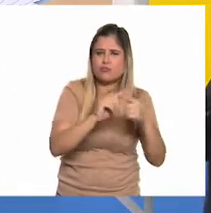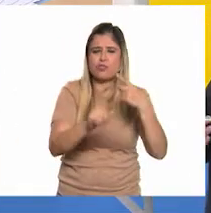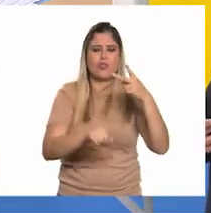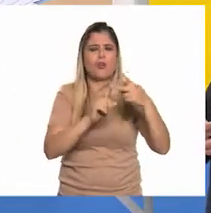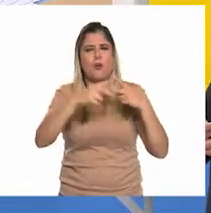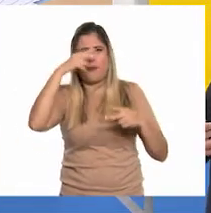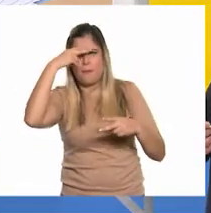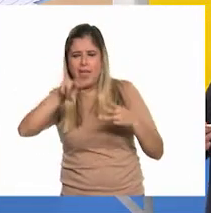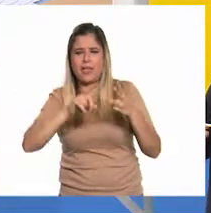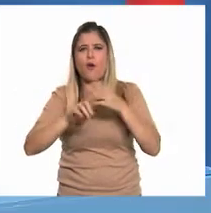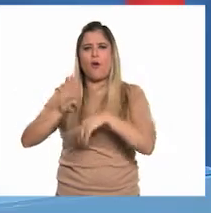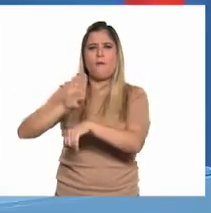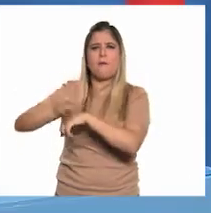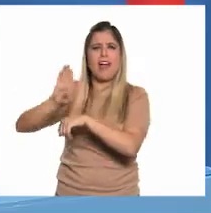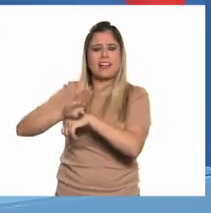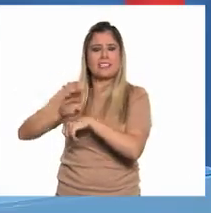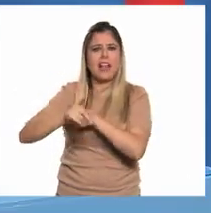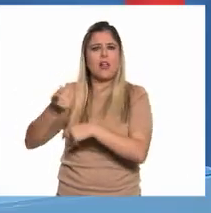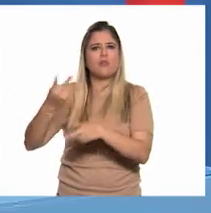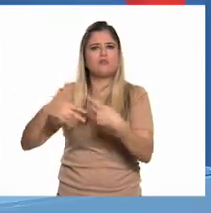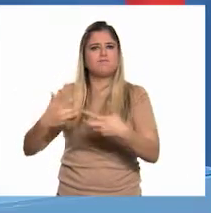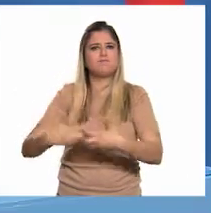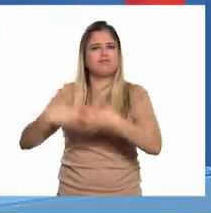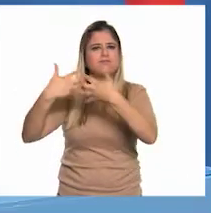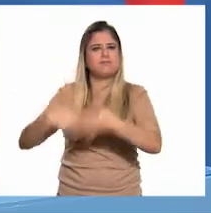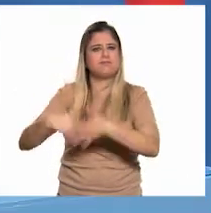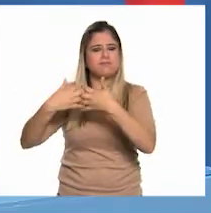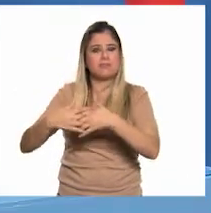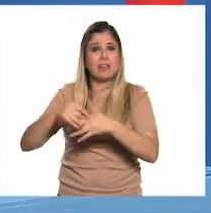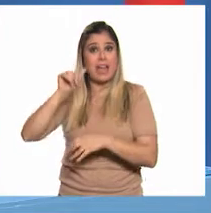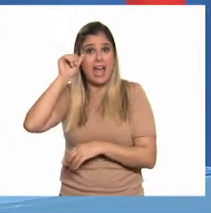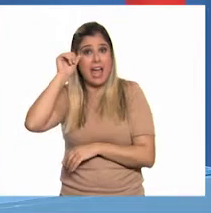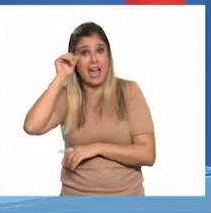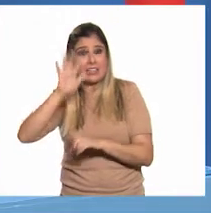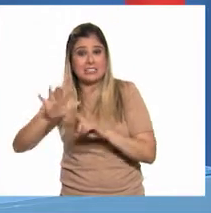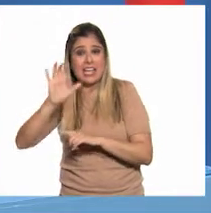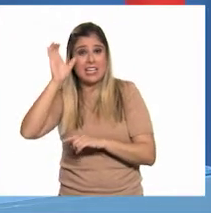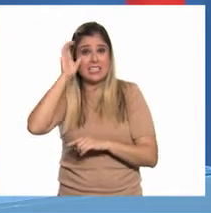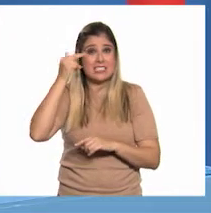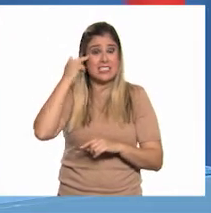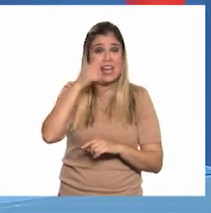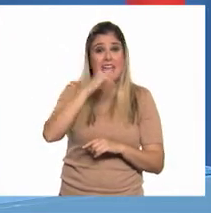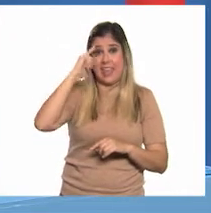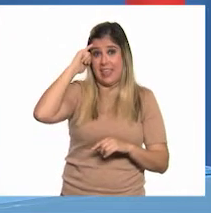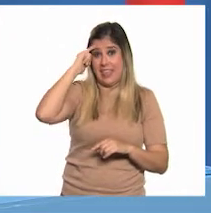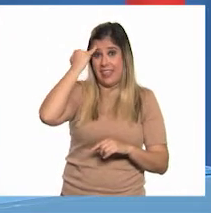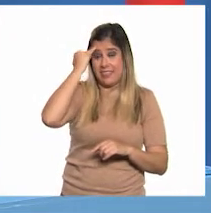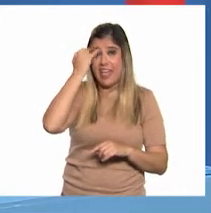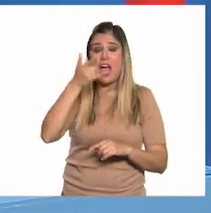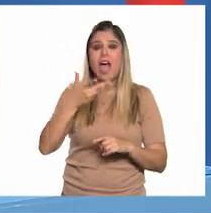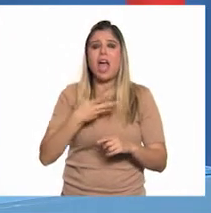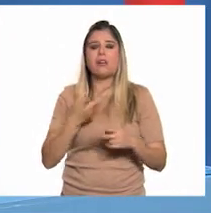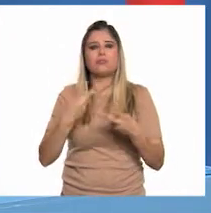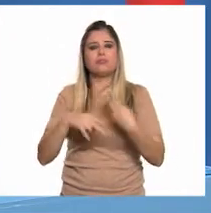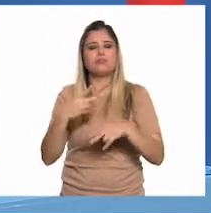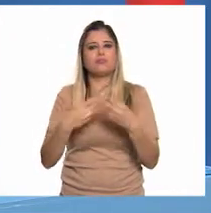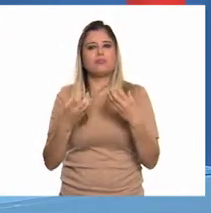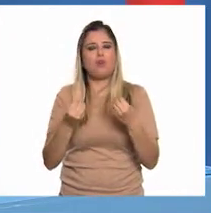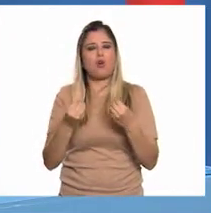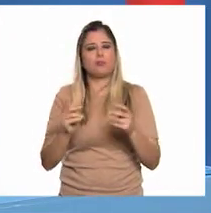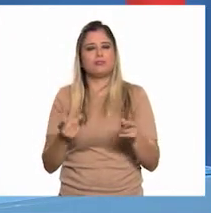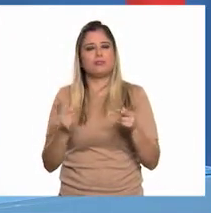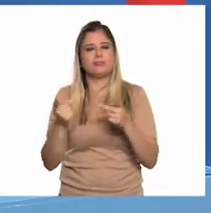México y Brasil, son productores. En Asia, China e India son grandes productores de este mineral.